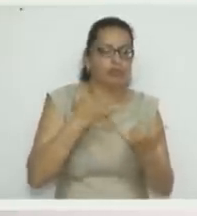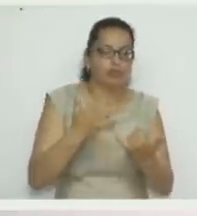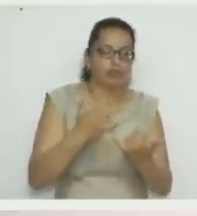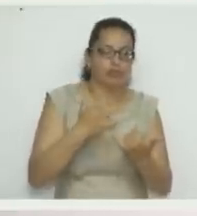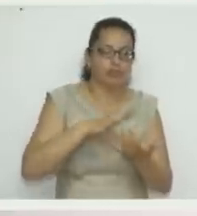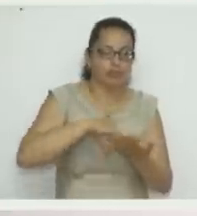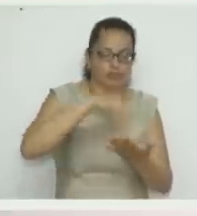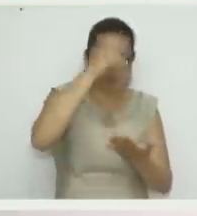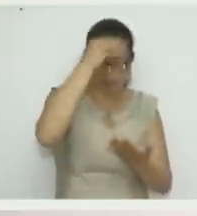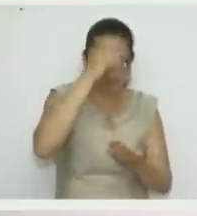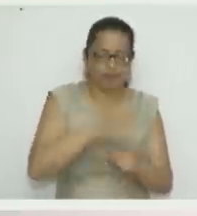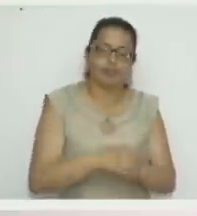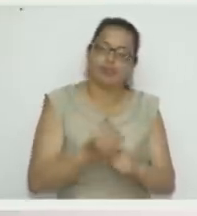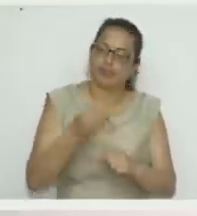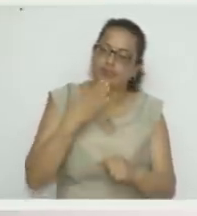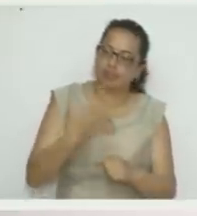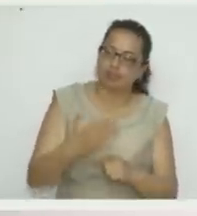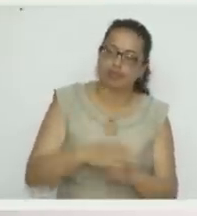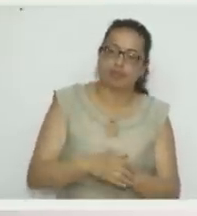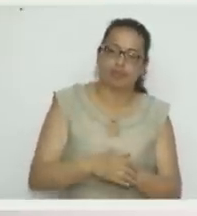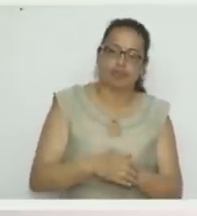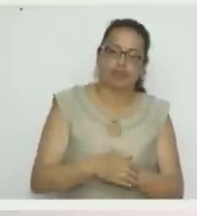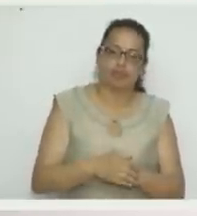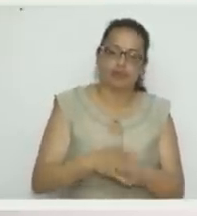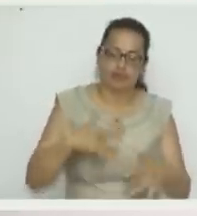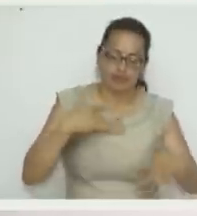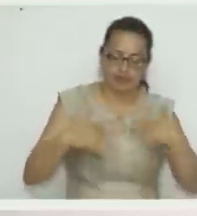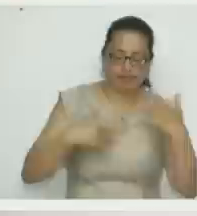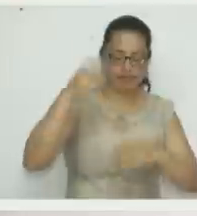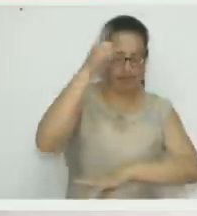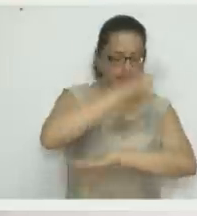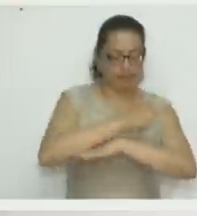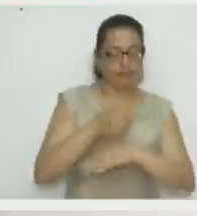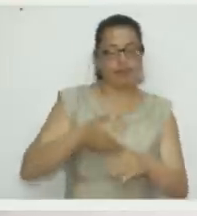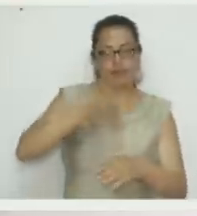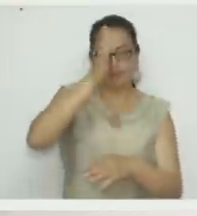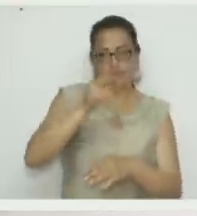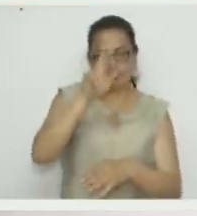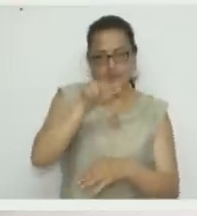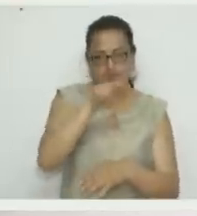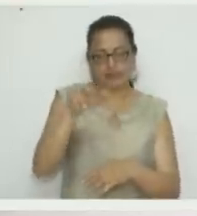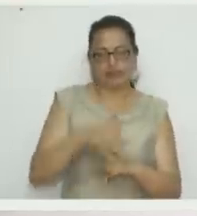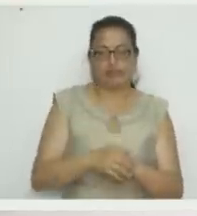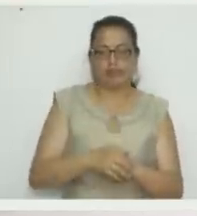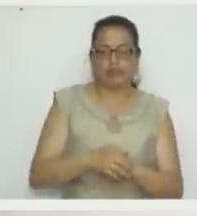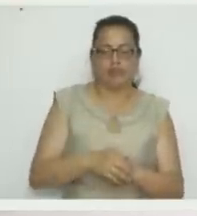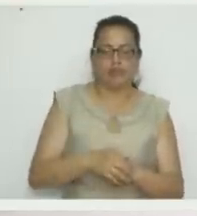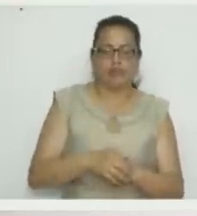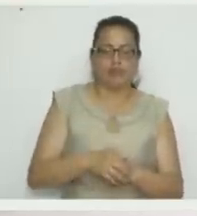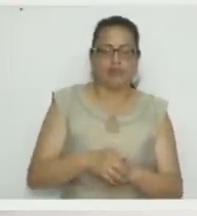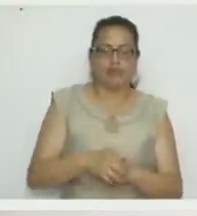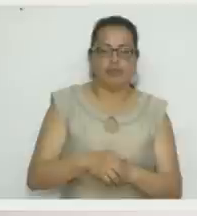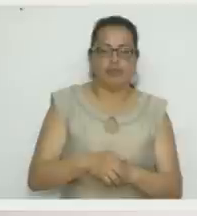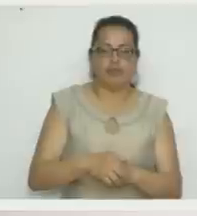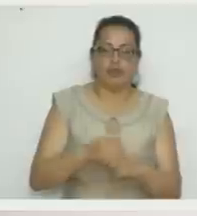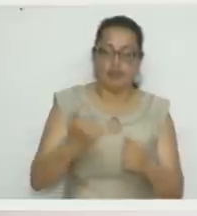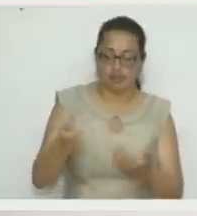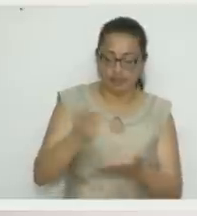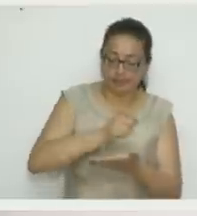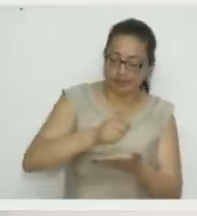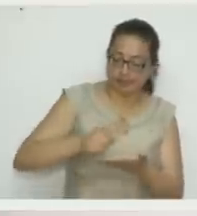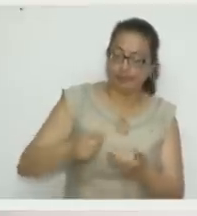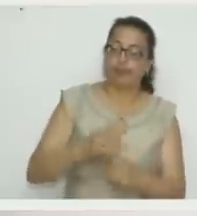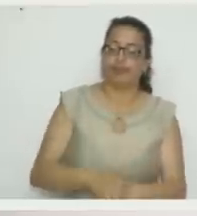gracias por estar con nosotros. Gracias, feliz día, Dios los bendiga. Bueno, que esté muy bien, ya queda escrita para los obsequios que se dan todos los días.